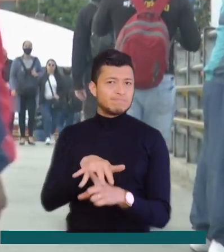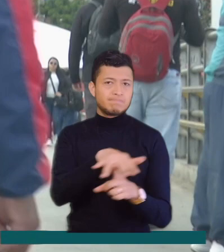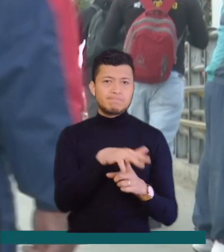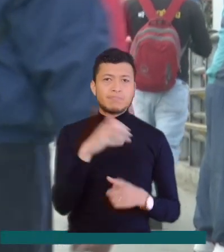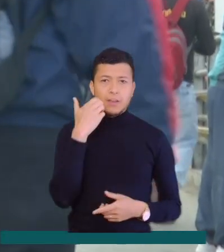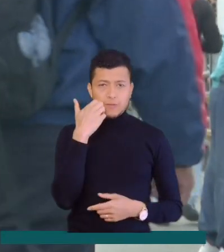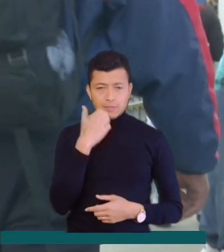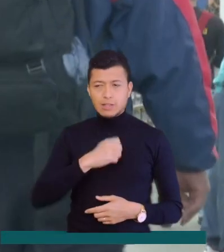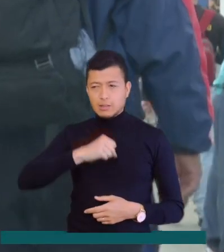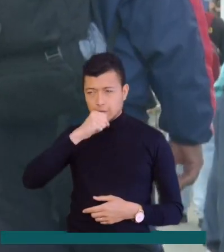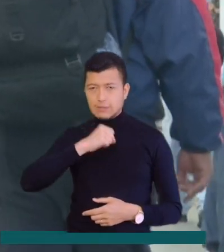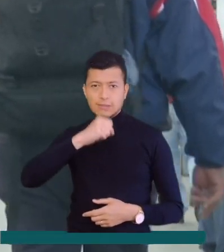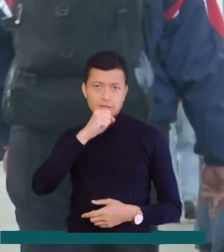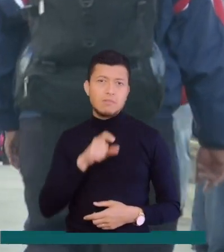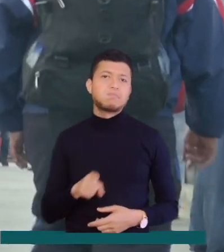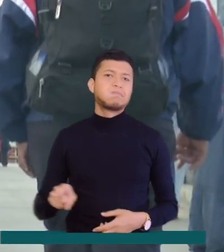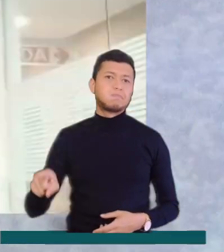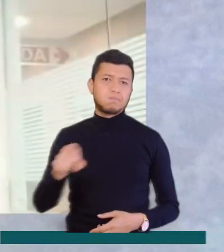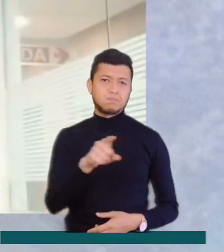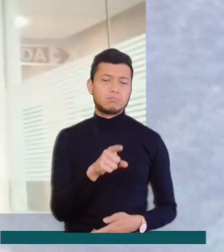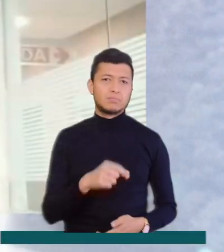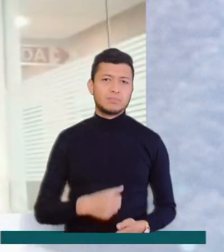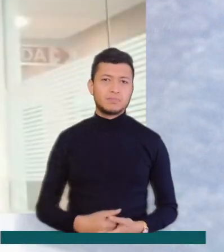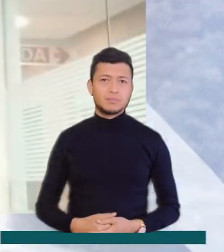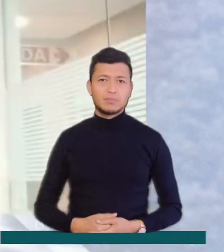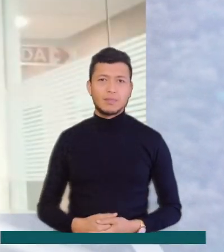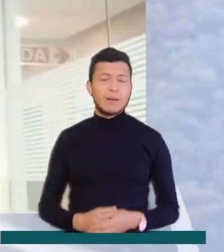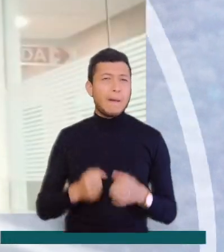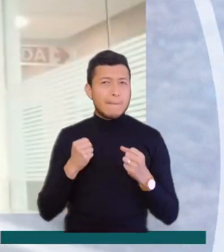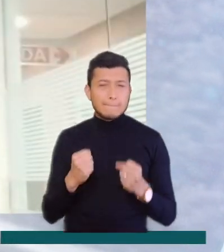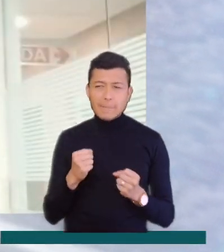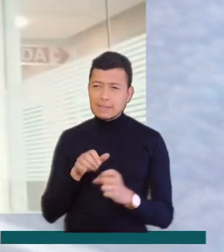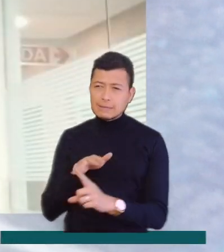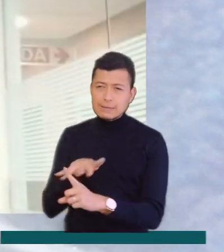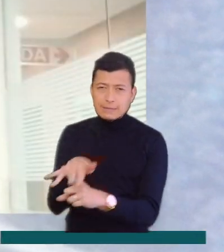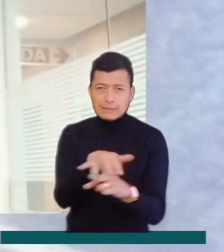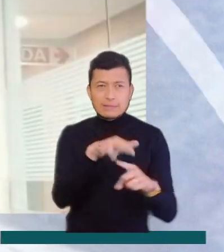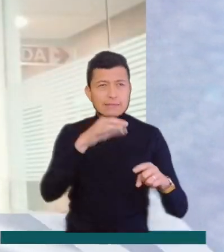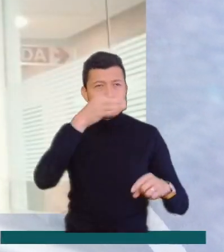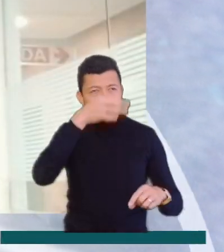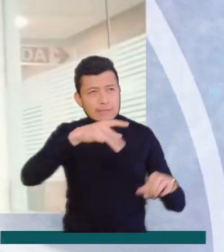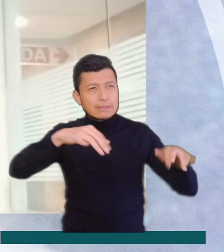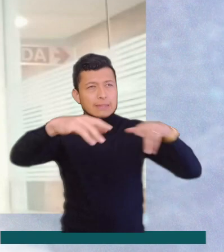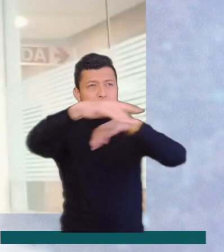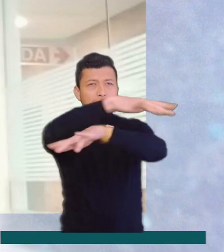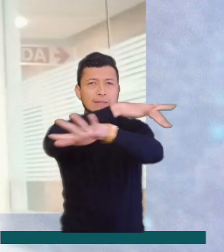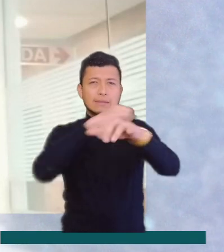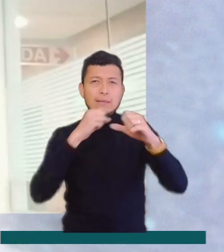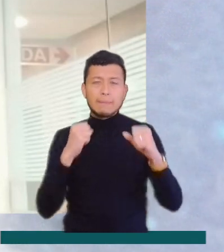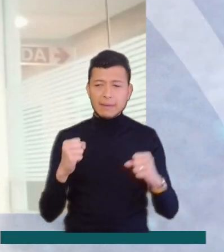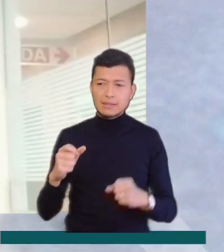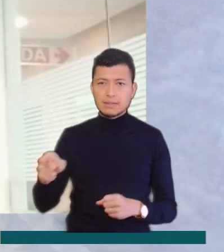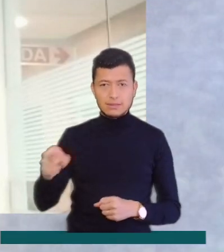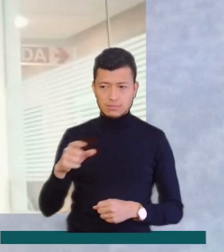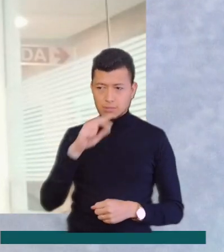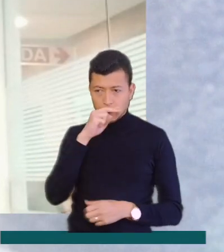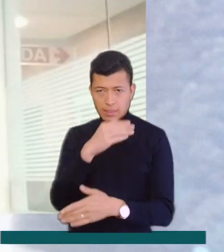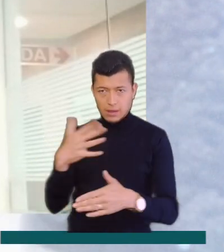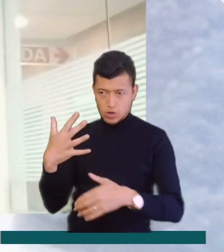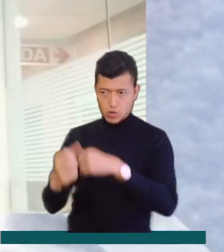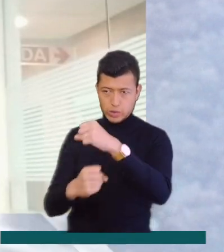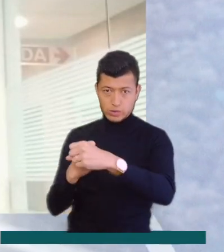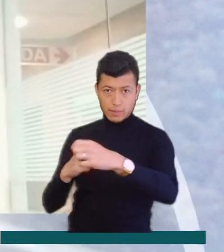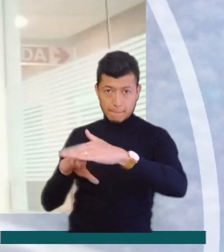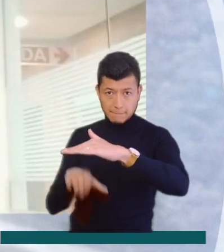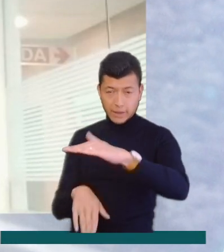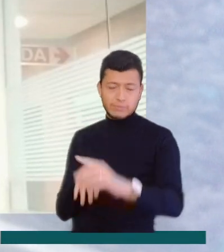enfermedades respiratorias. Los grupos más afectados por la contaminación del aire por material particulado son los menores de 5